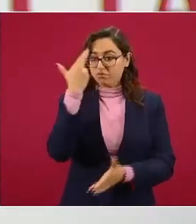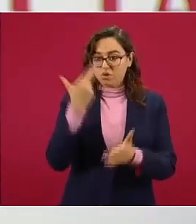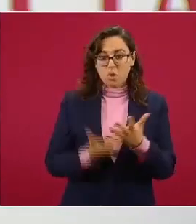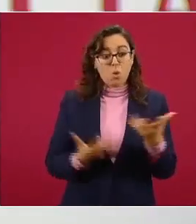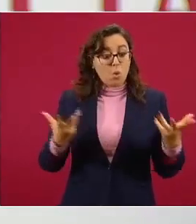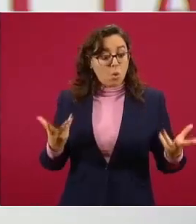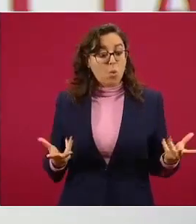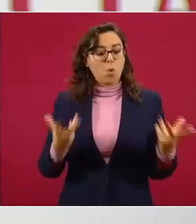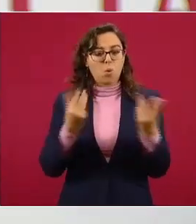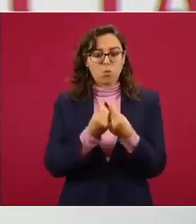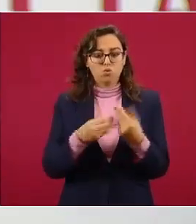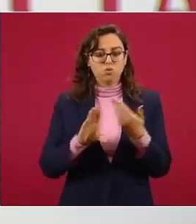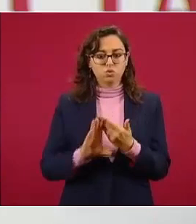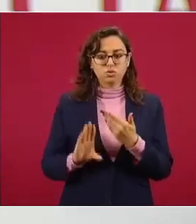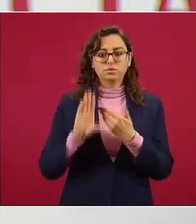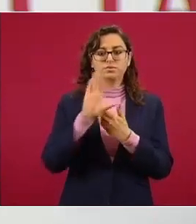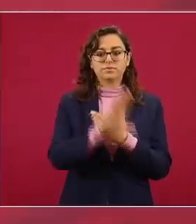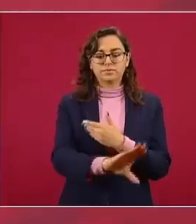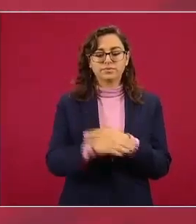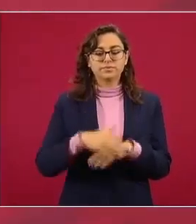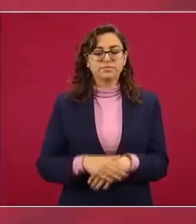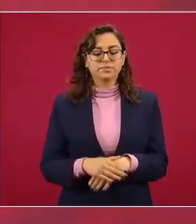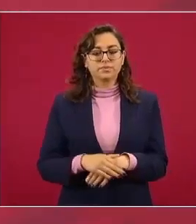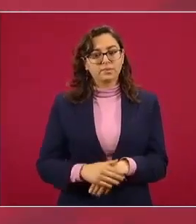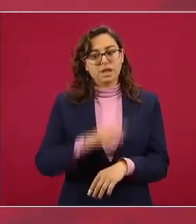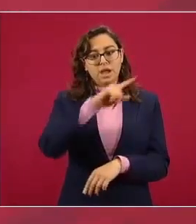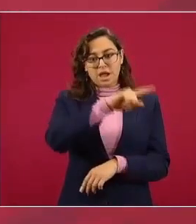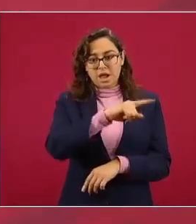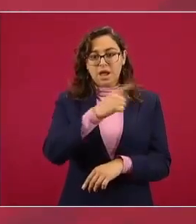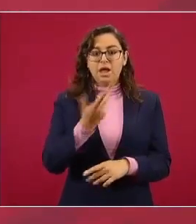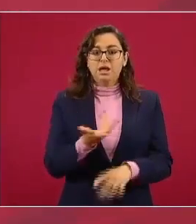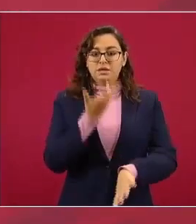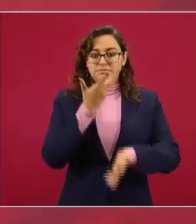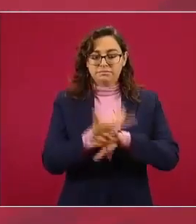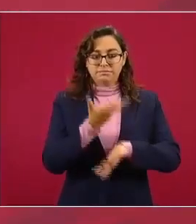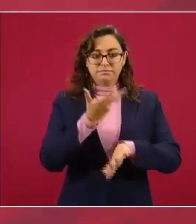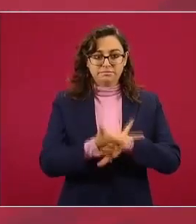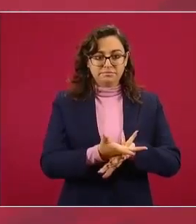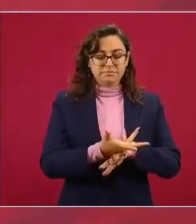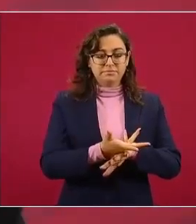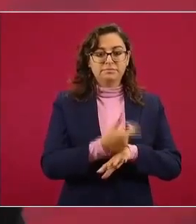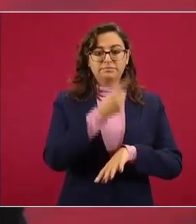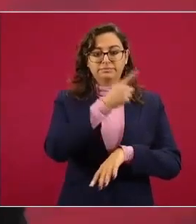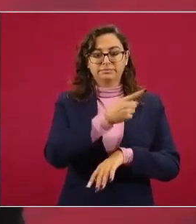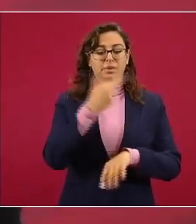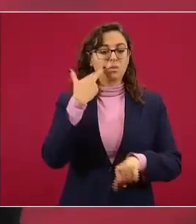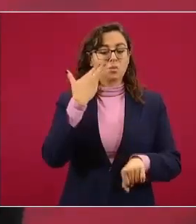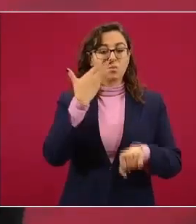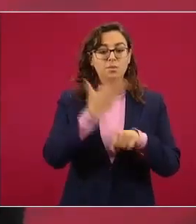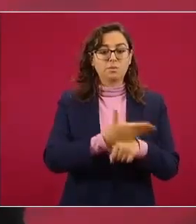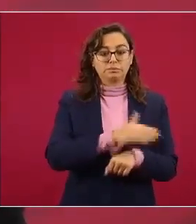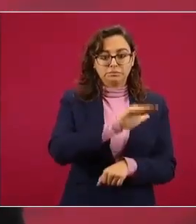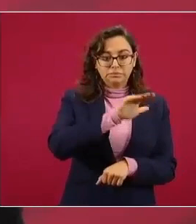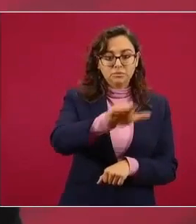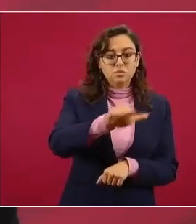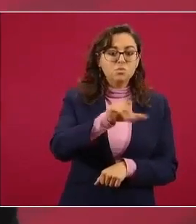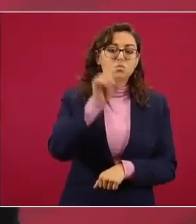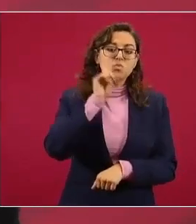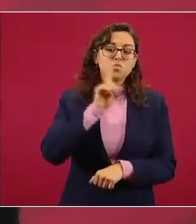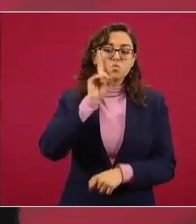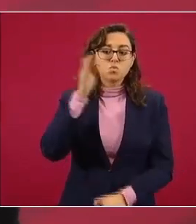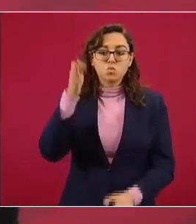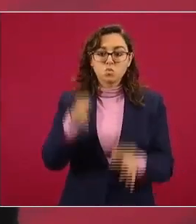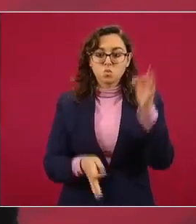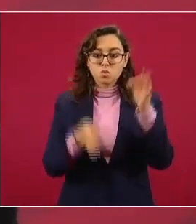Justicia de los Estados Unidos ha tomado la decisión de solicitar a la jueza que se desestimen los